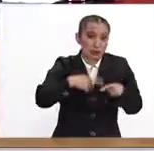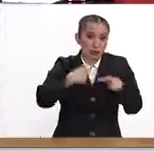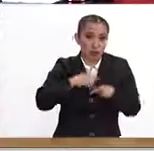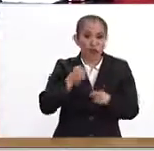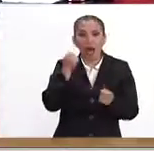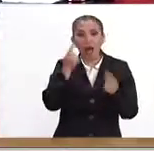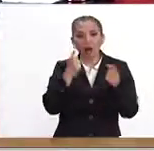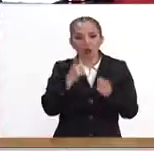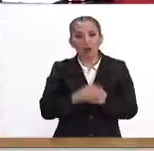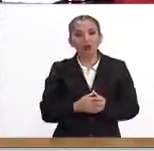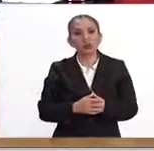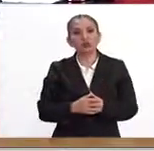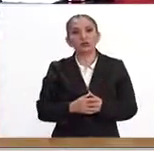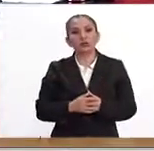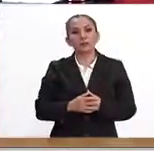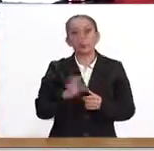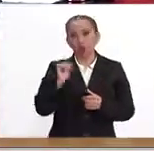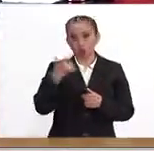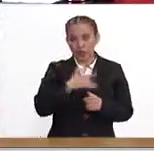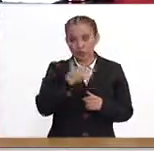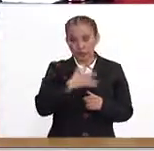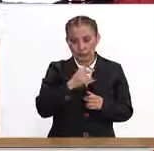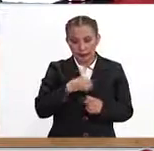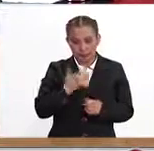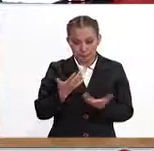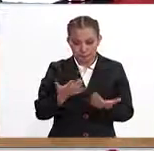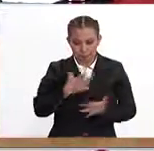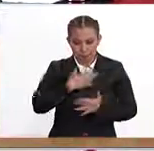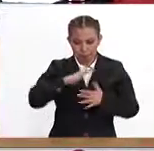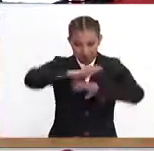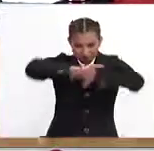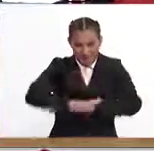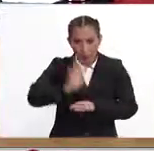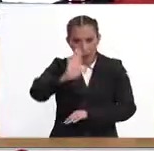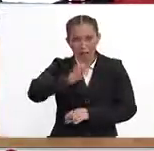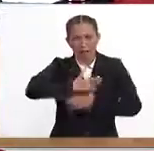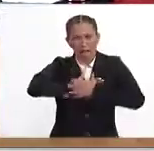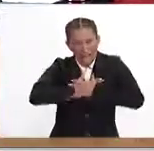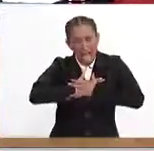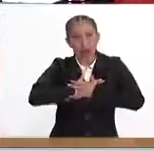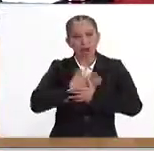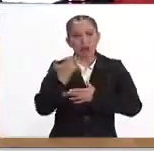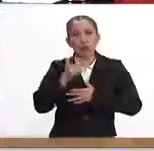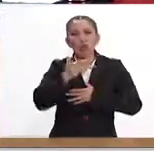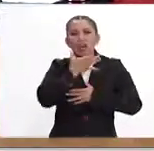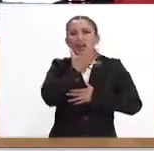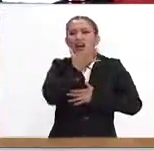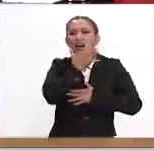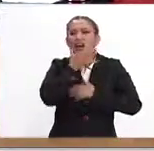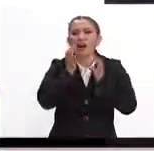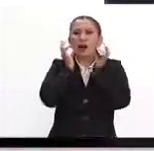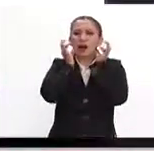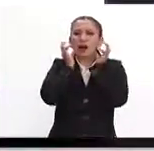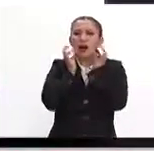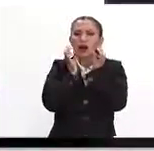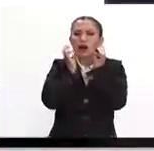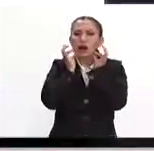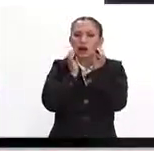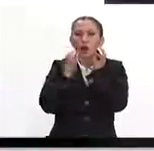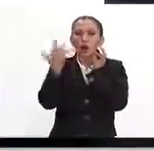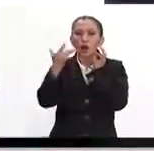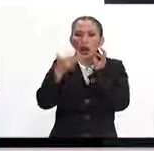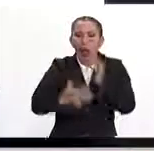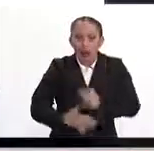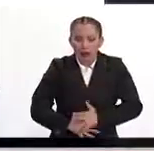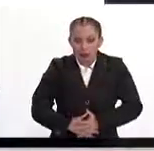personas. Otro síntomo también es dolor en la quijada, también dolor en